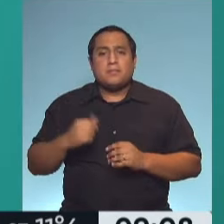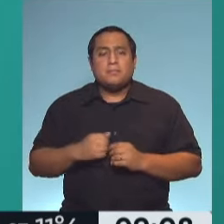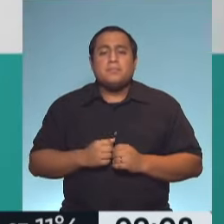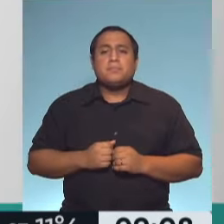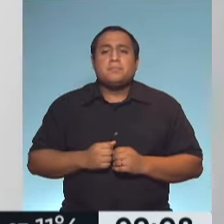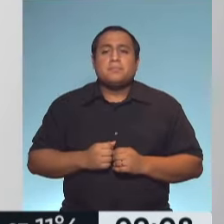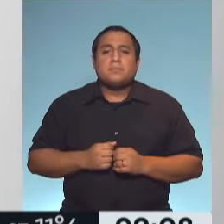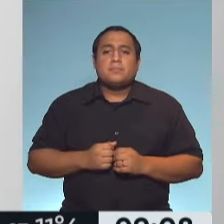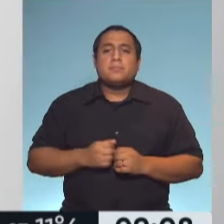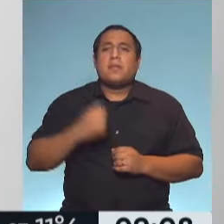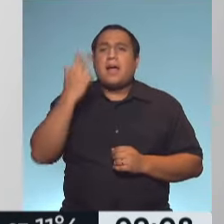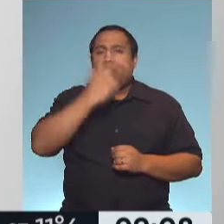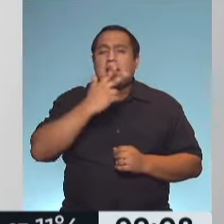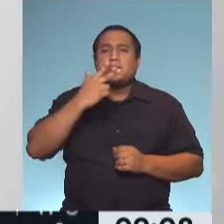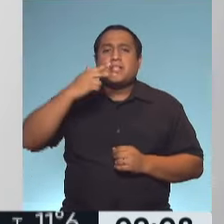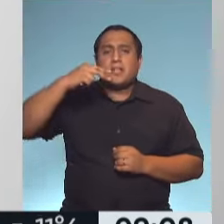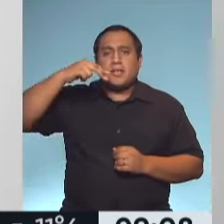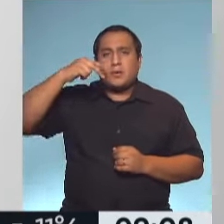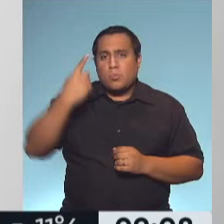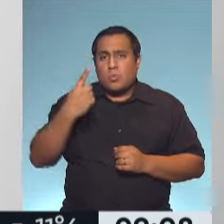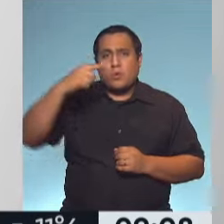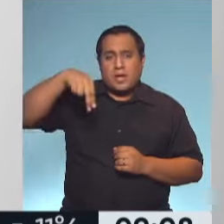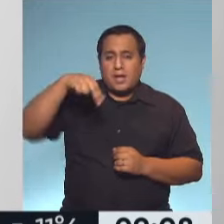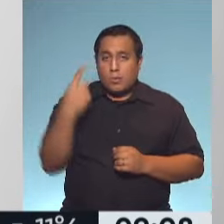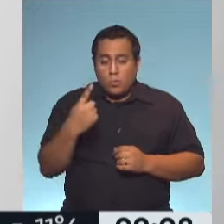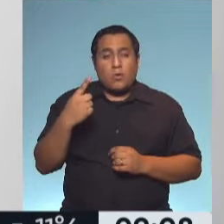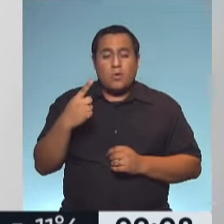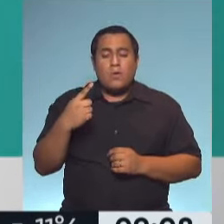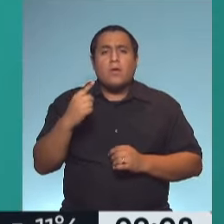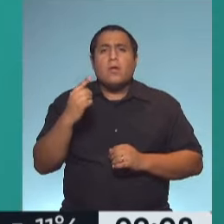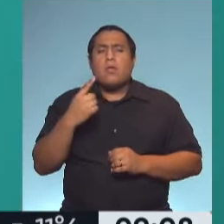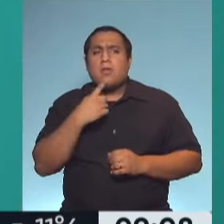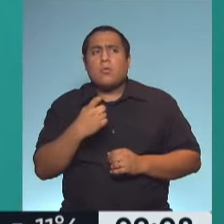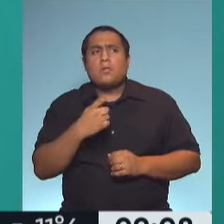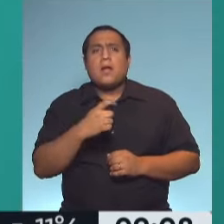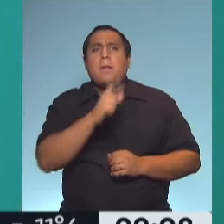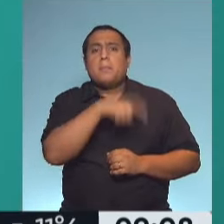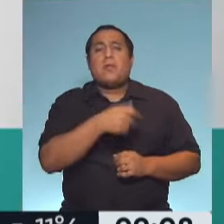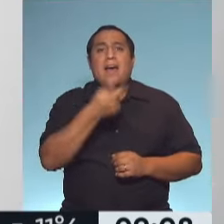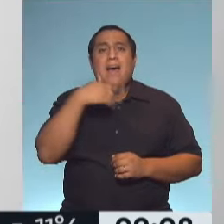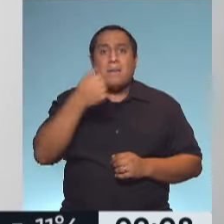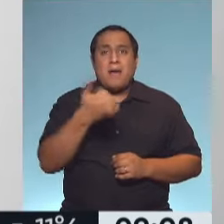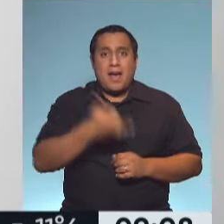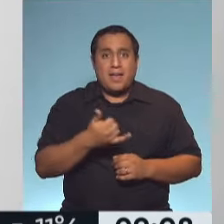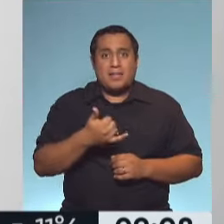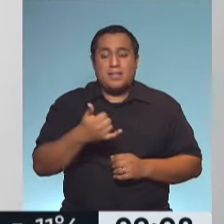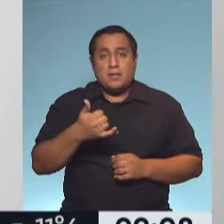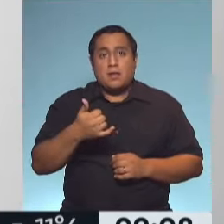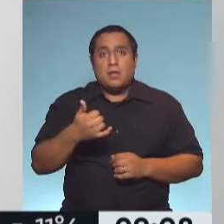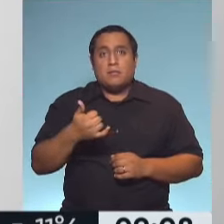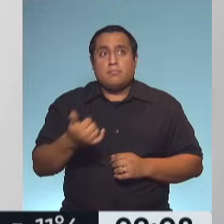el H1N1 vimos que los pacientes asmáticos tuvieron más crisis y les fue peor, y el uso de corticoides